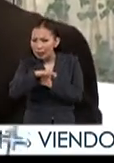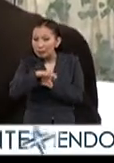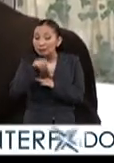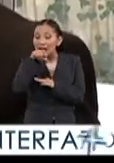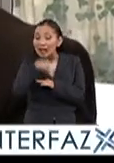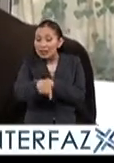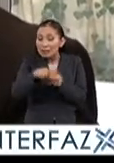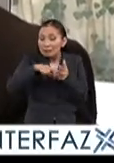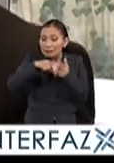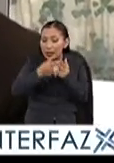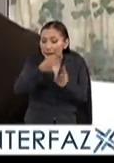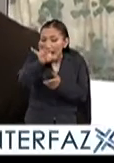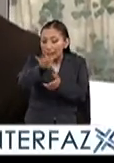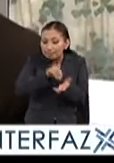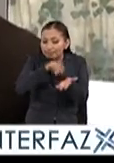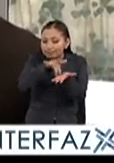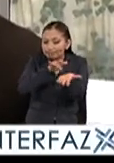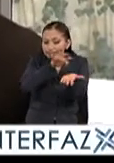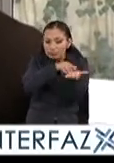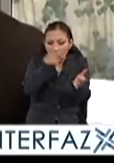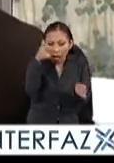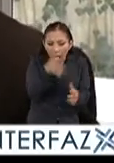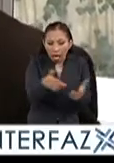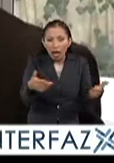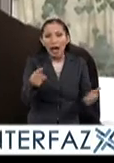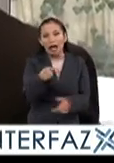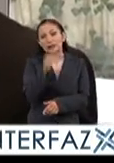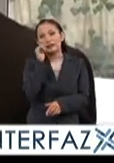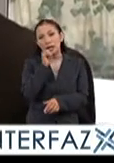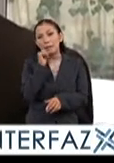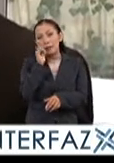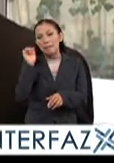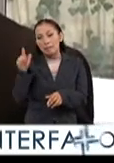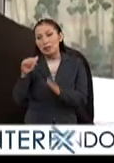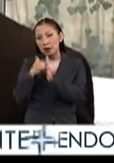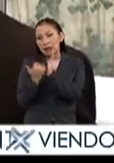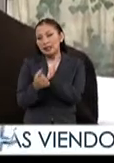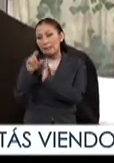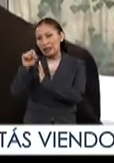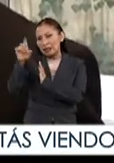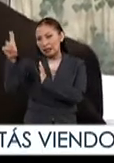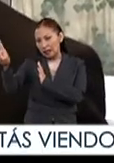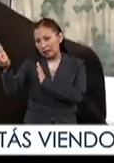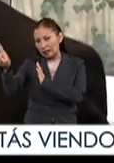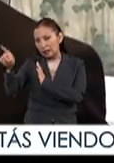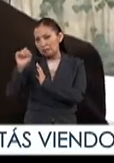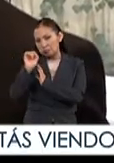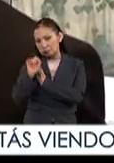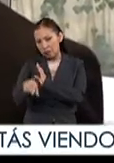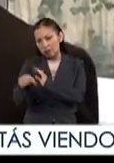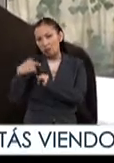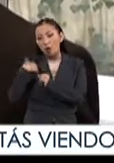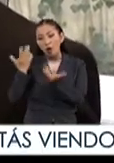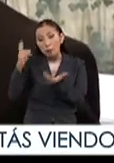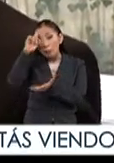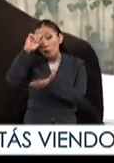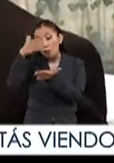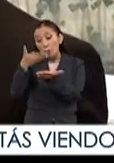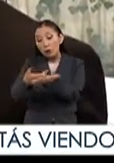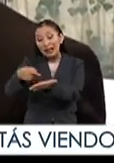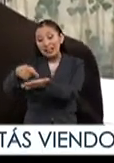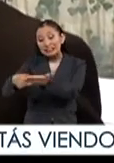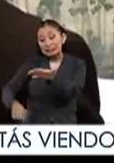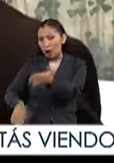y ahí surgen algún conjunto de indicadores siempre en el marco de la Agenda 2030, porque justamente la propuesta